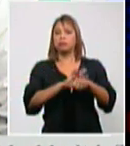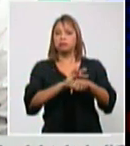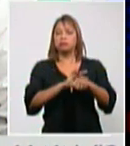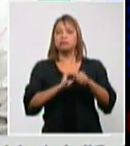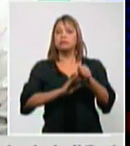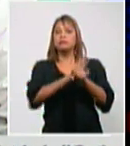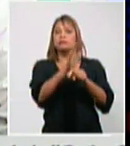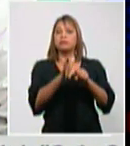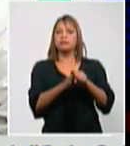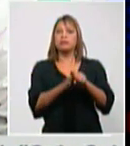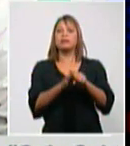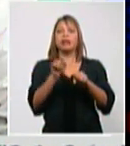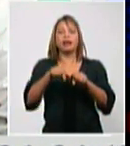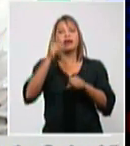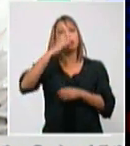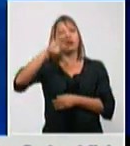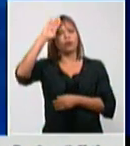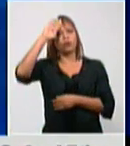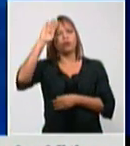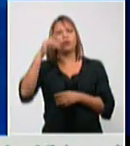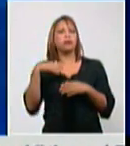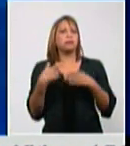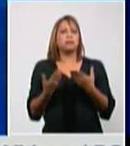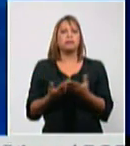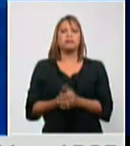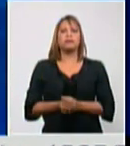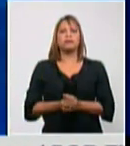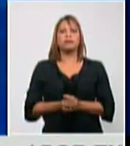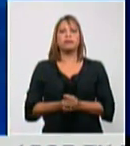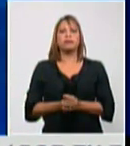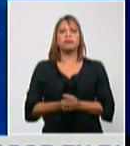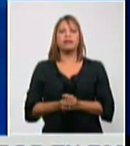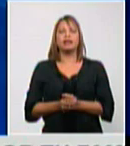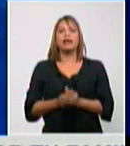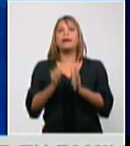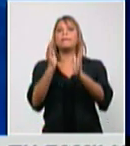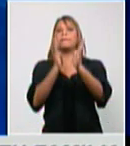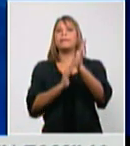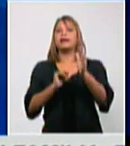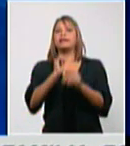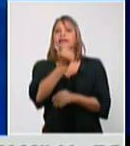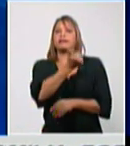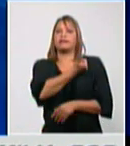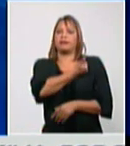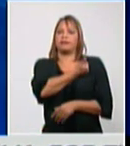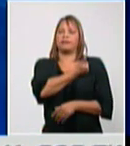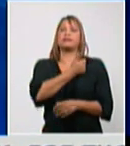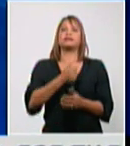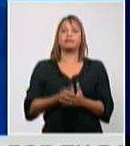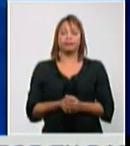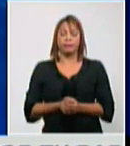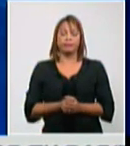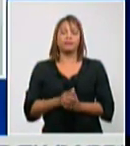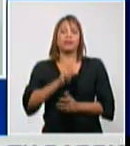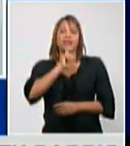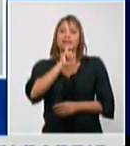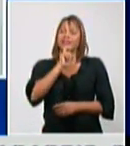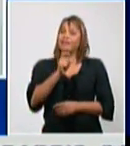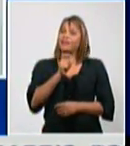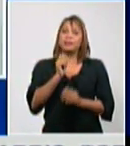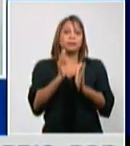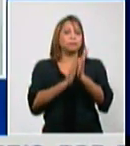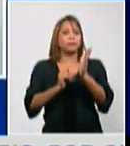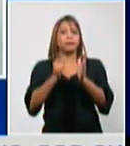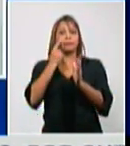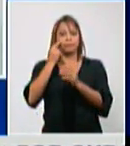diagnosticados en Cuba pues ha ocurrido en el mes de diciembre realmente es el mes de diciembre el mes que